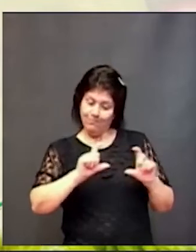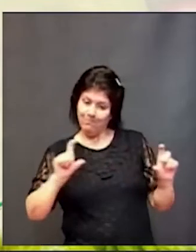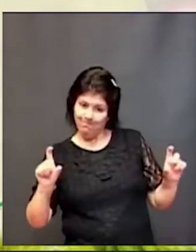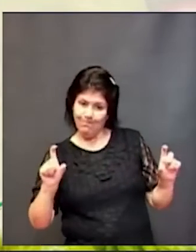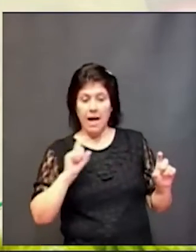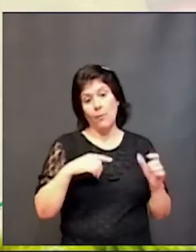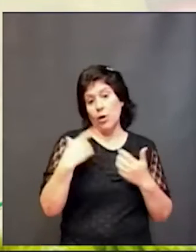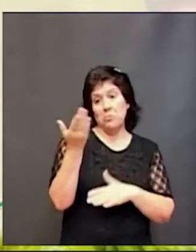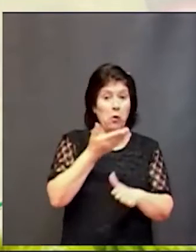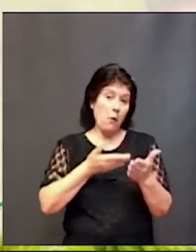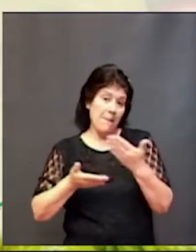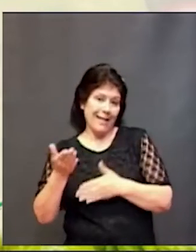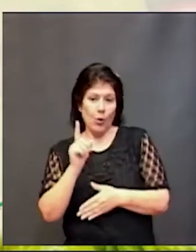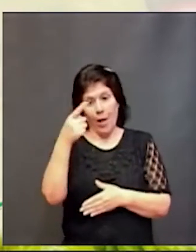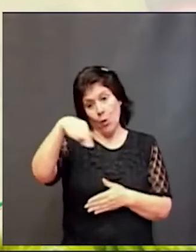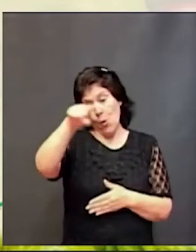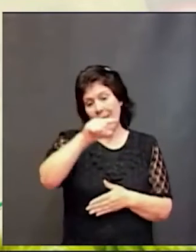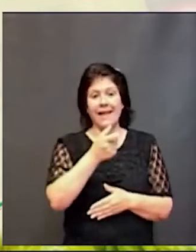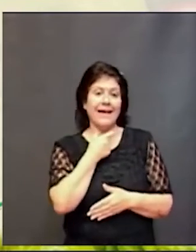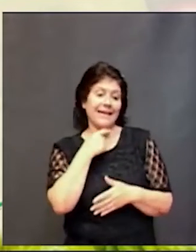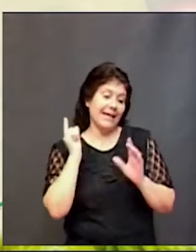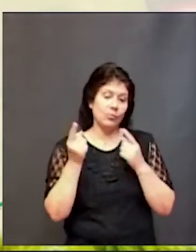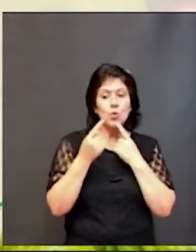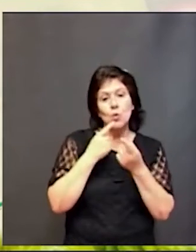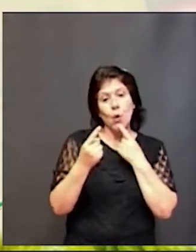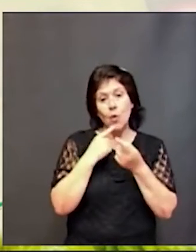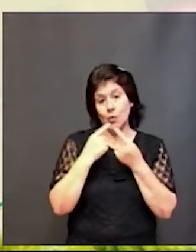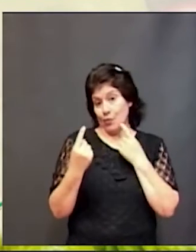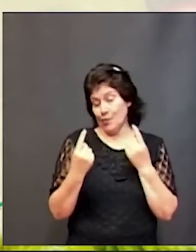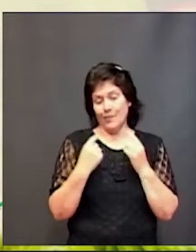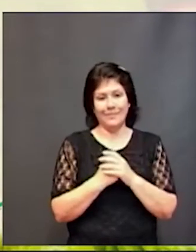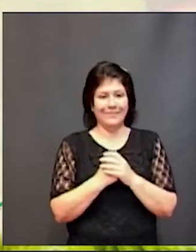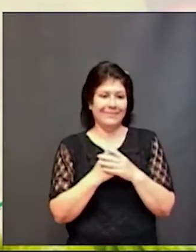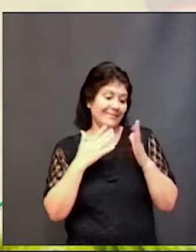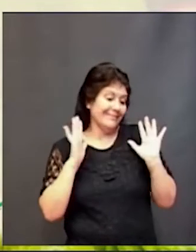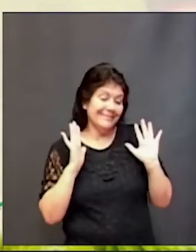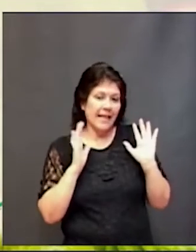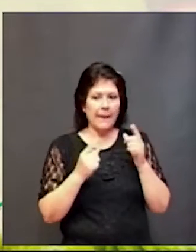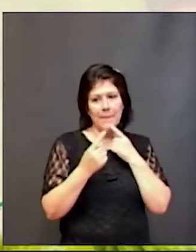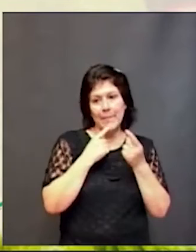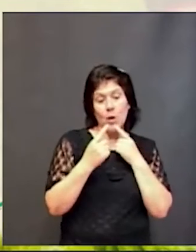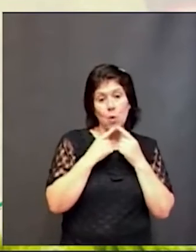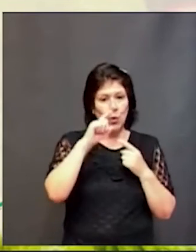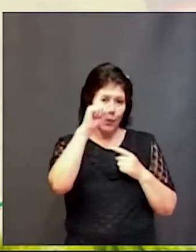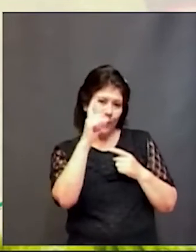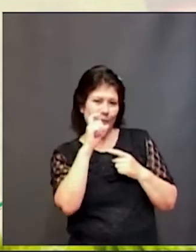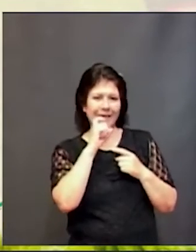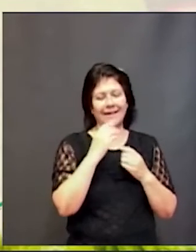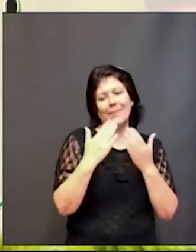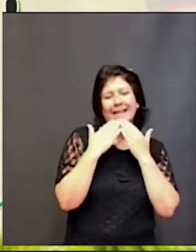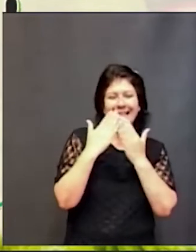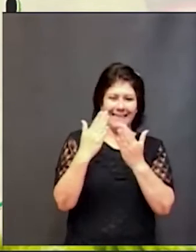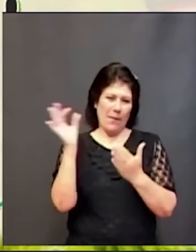interactuando cuando quieran y consultas y bueno no sé si hay un espacio de preguntas les agradezco enormemente por la